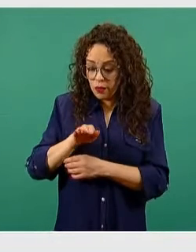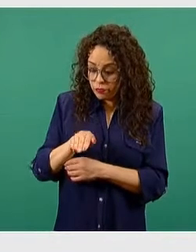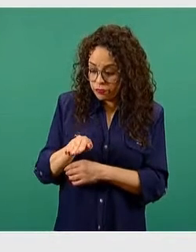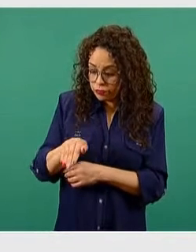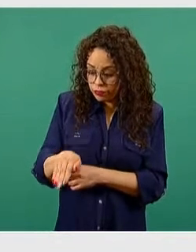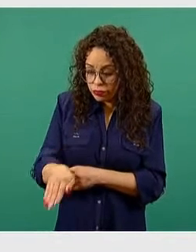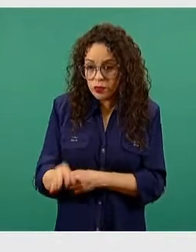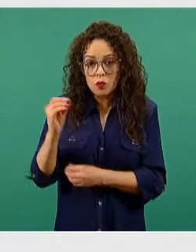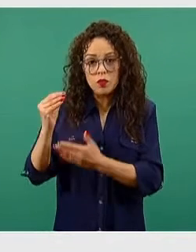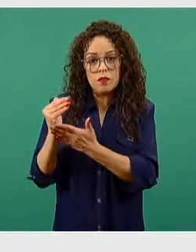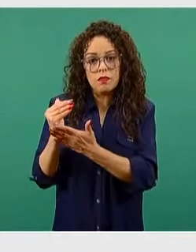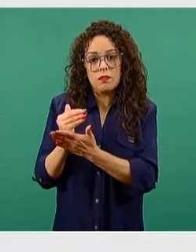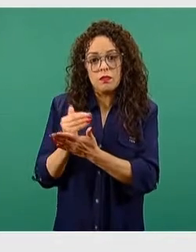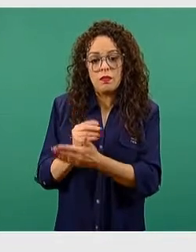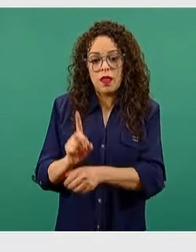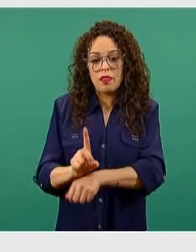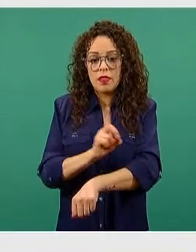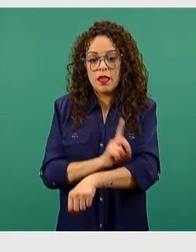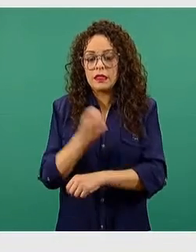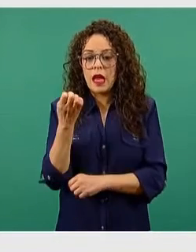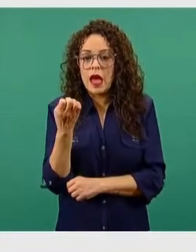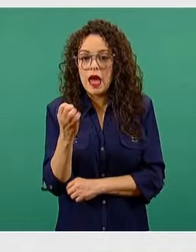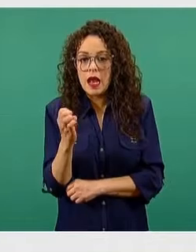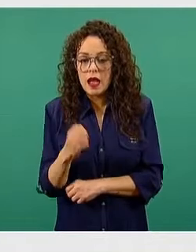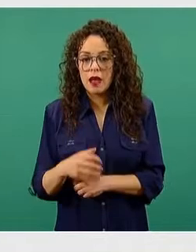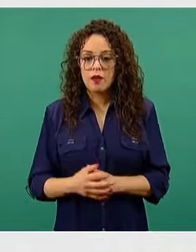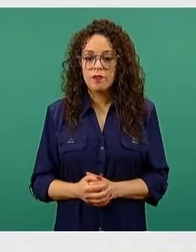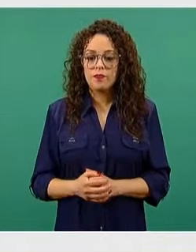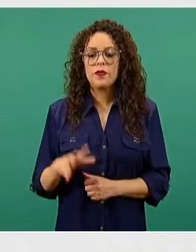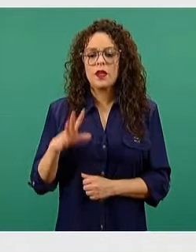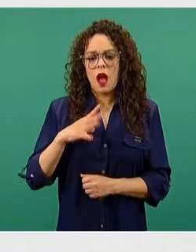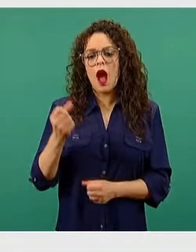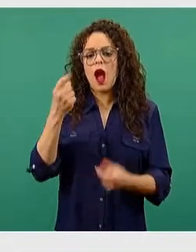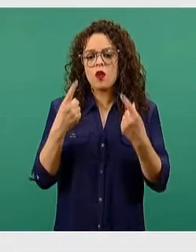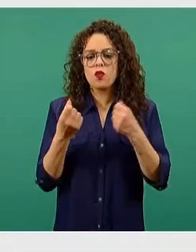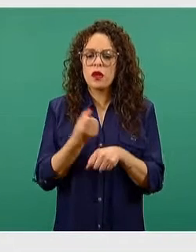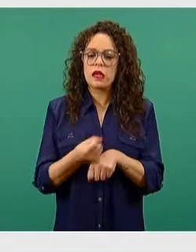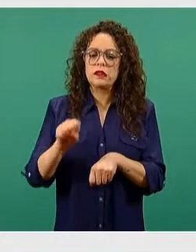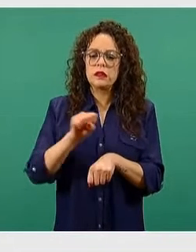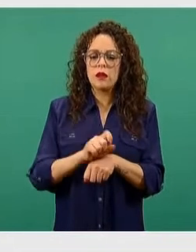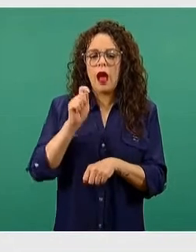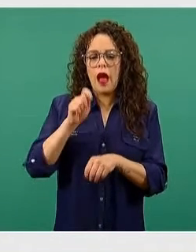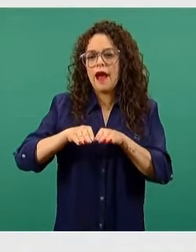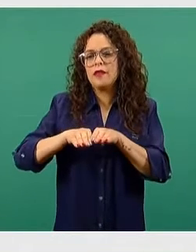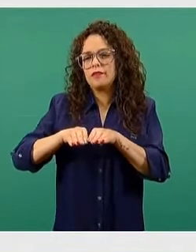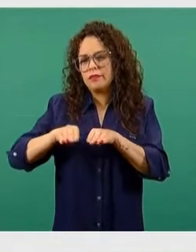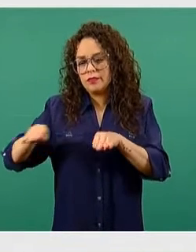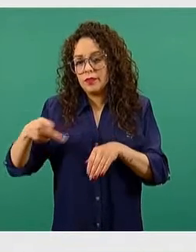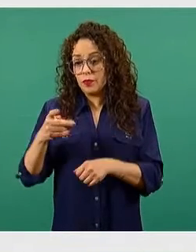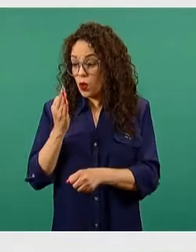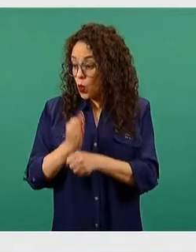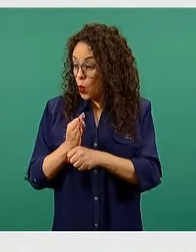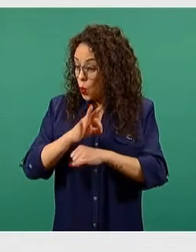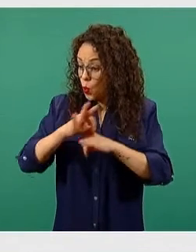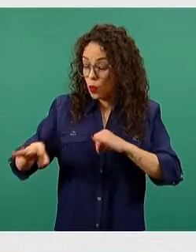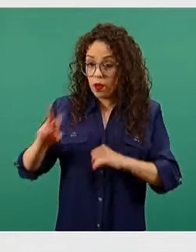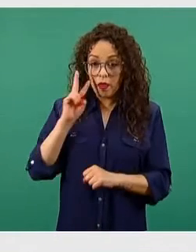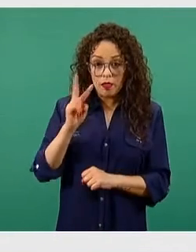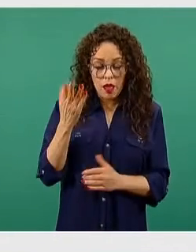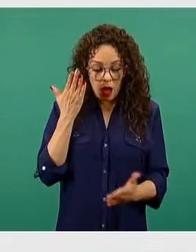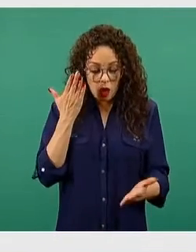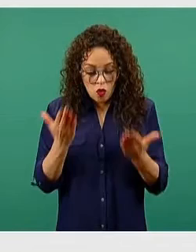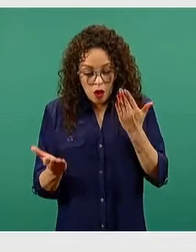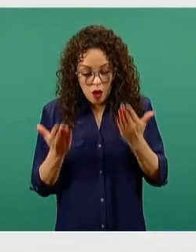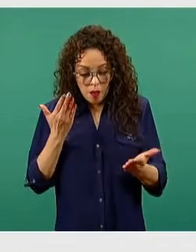constante. Hubo tal vez algunas semanas donde terminamos en alguna meseta. En este último reporte que estamos comparando